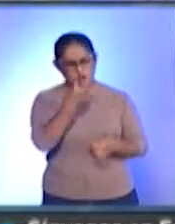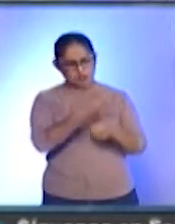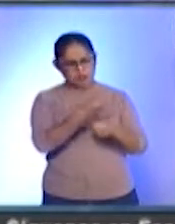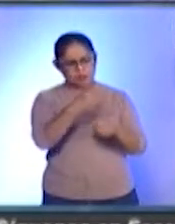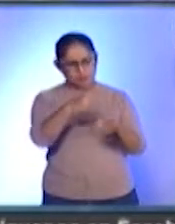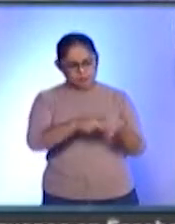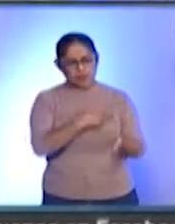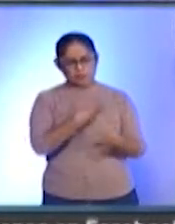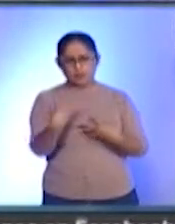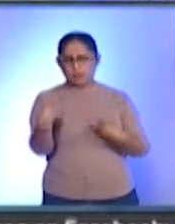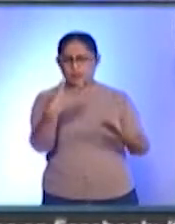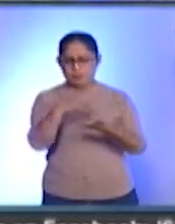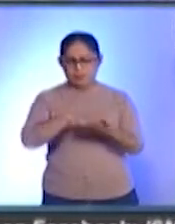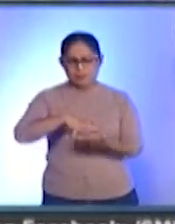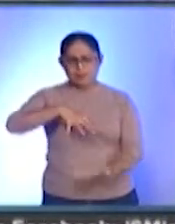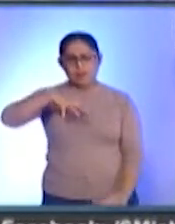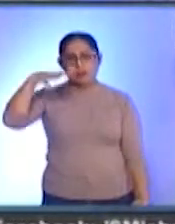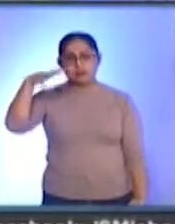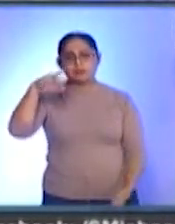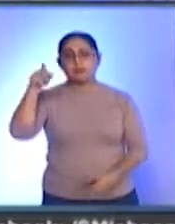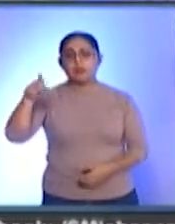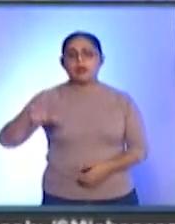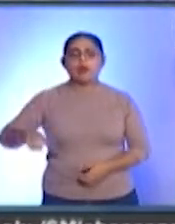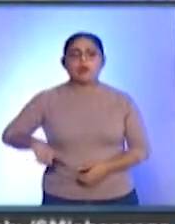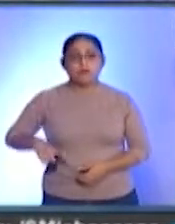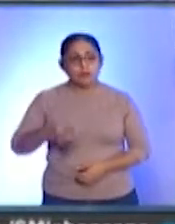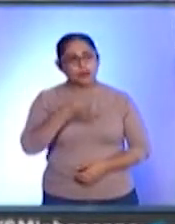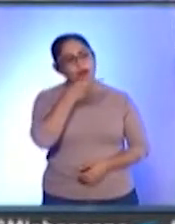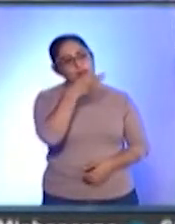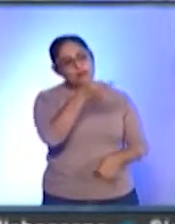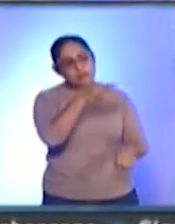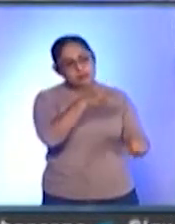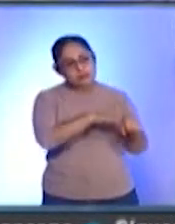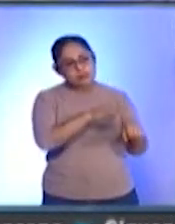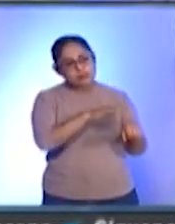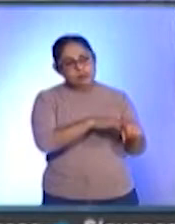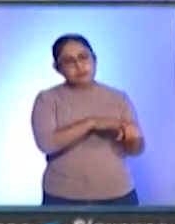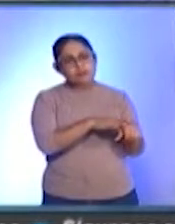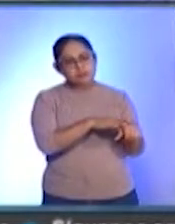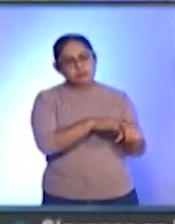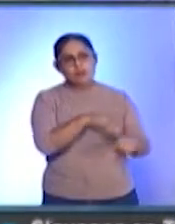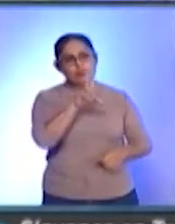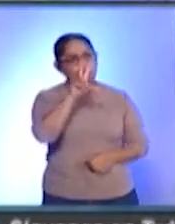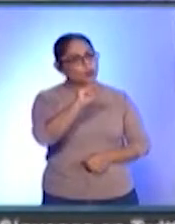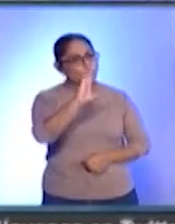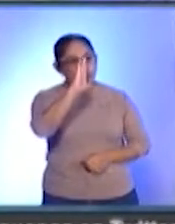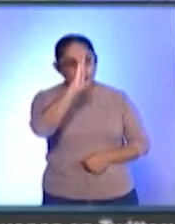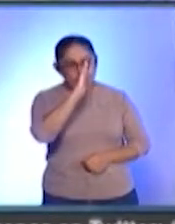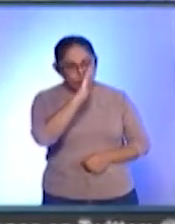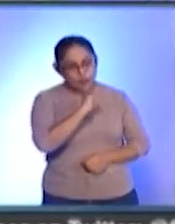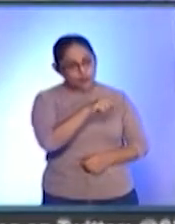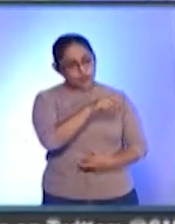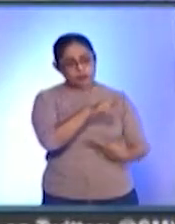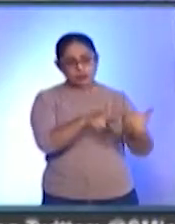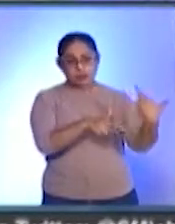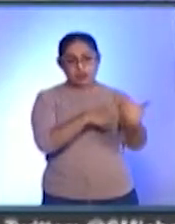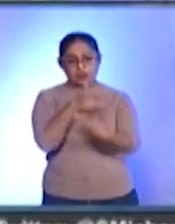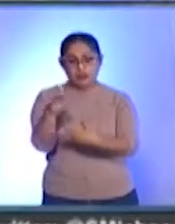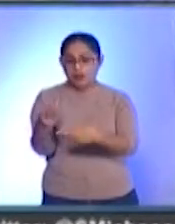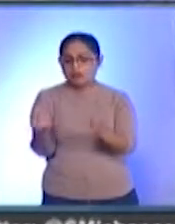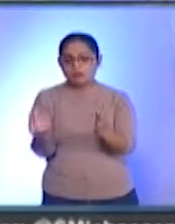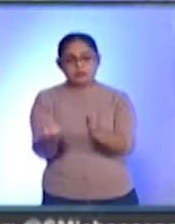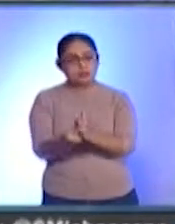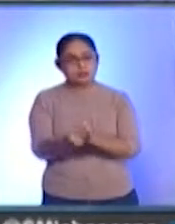por COVID-19 y advirtió el gobernador del Estado, quien precisó que no hay condiciones para que el regreso a clases